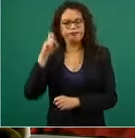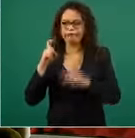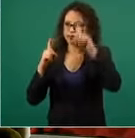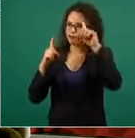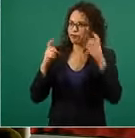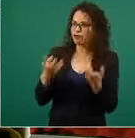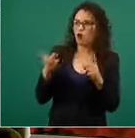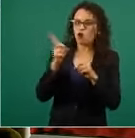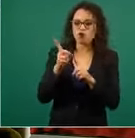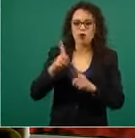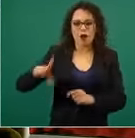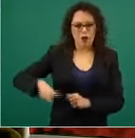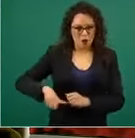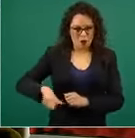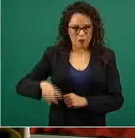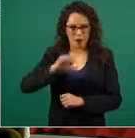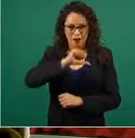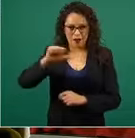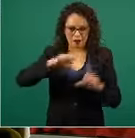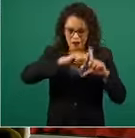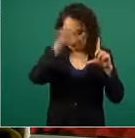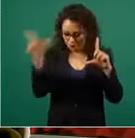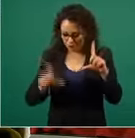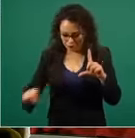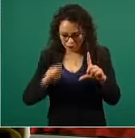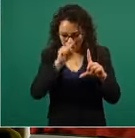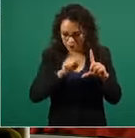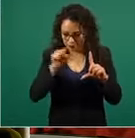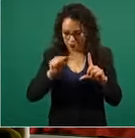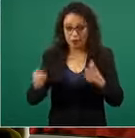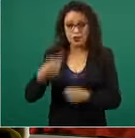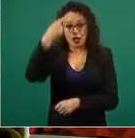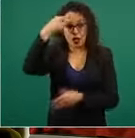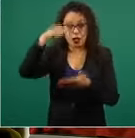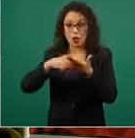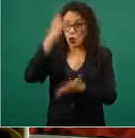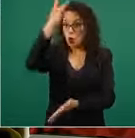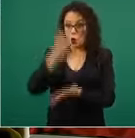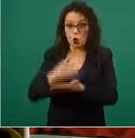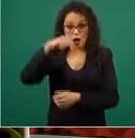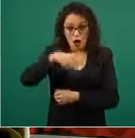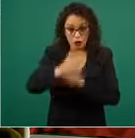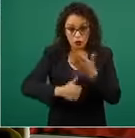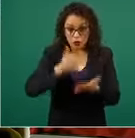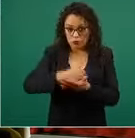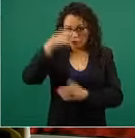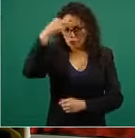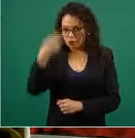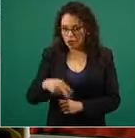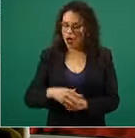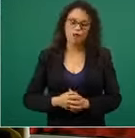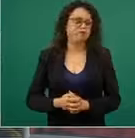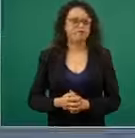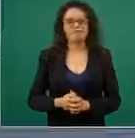resto de la República de que perciben que sólo está aquí en la Ciudad de México. No es así. Todas las 32 entidades federativas.